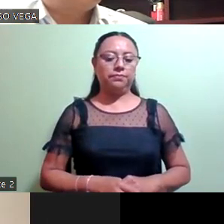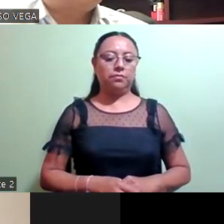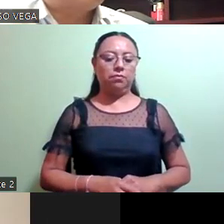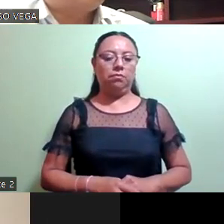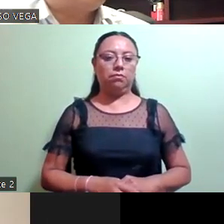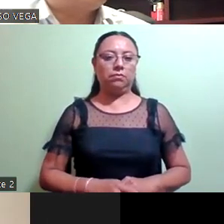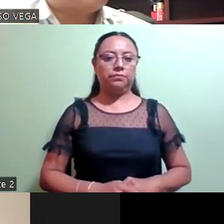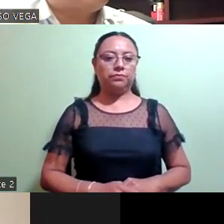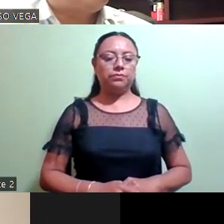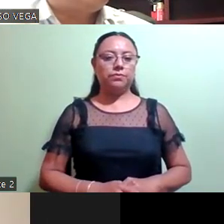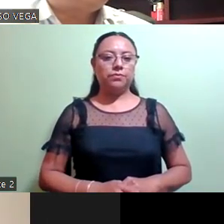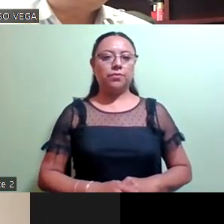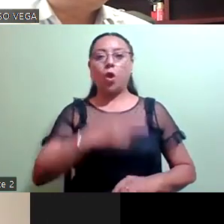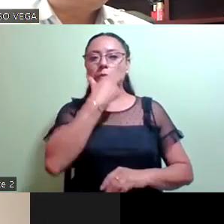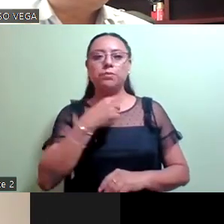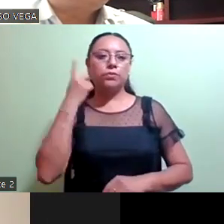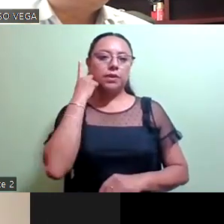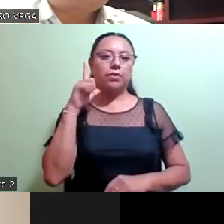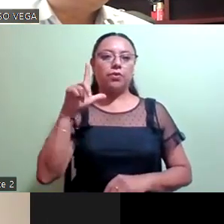Su micrófono, diputado Lobo.